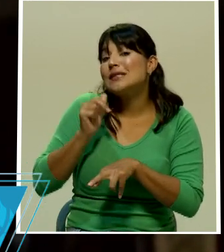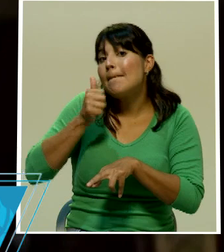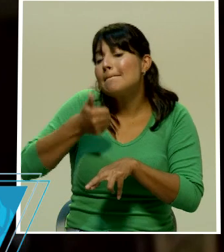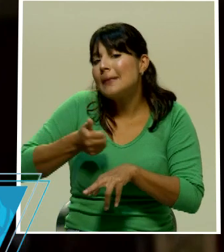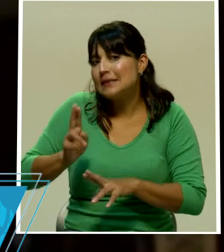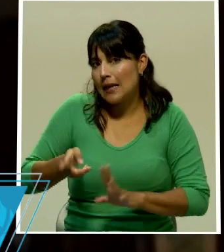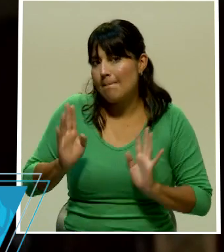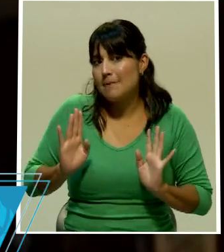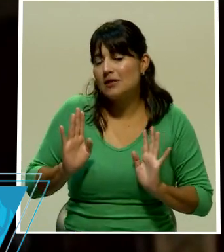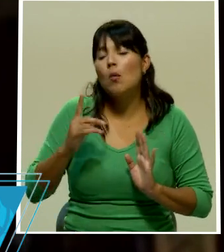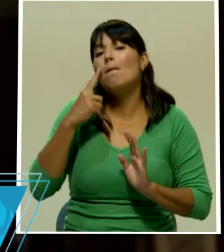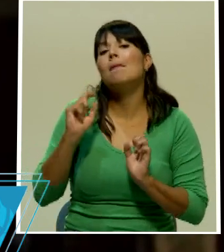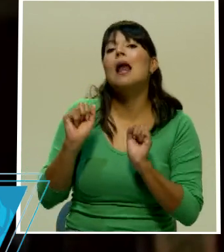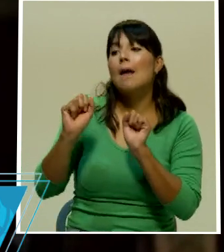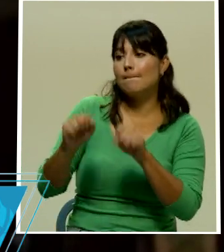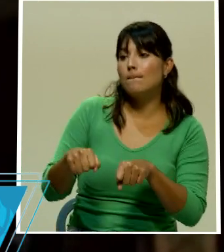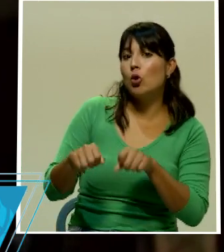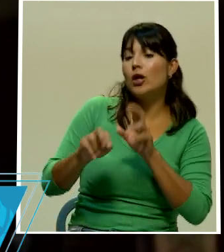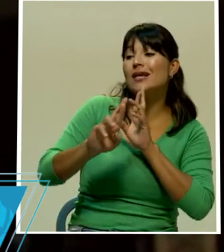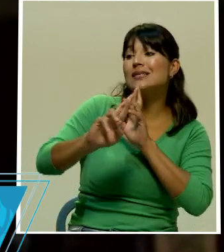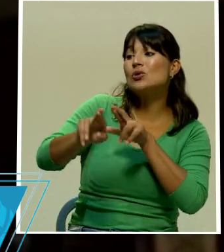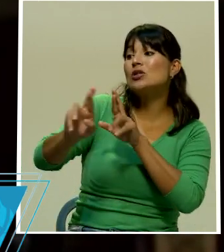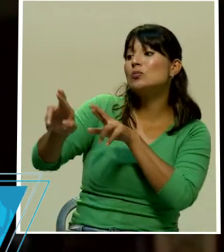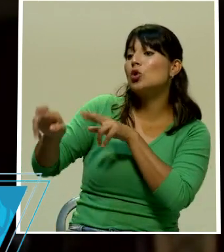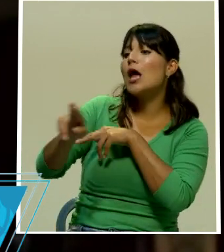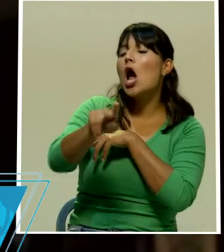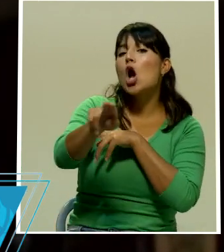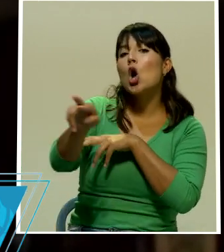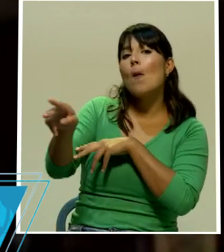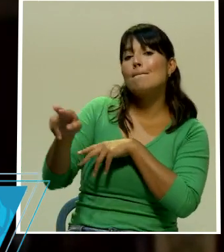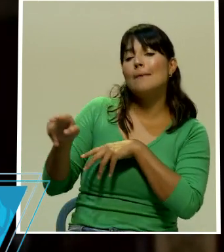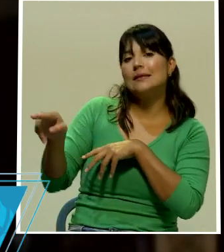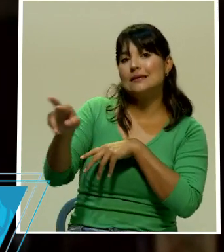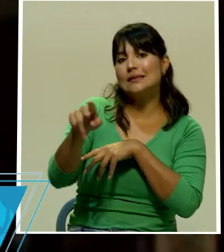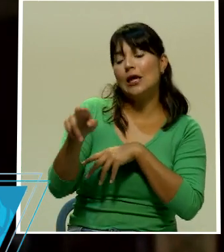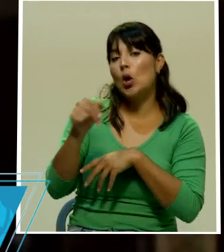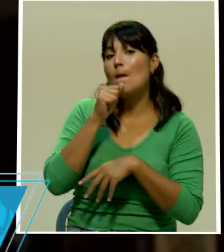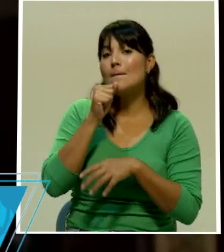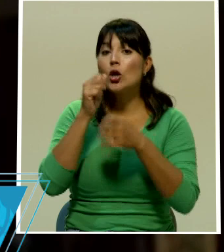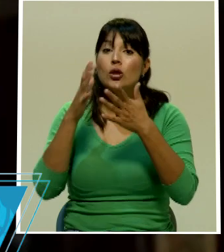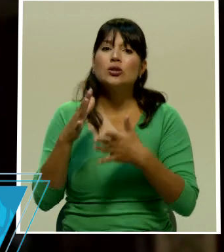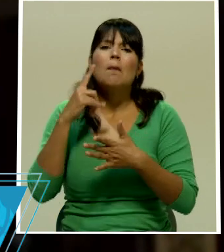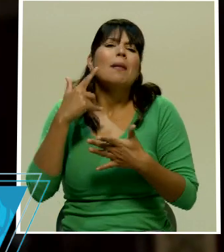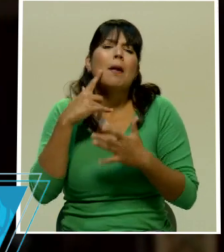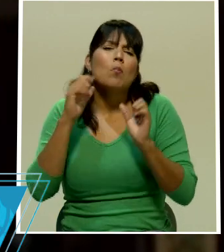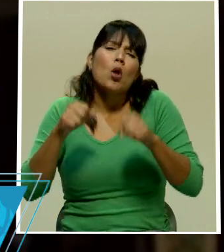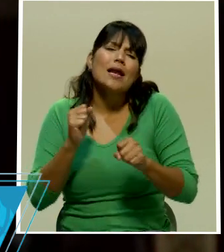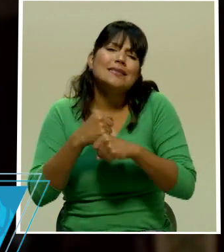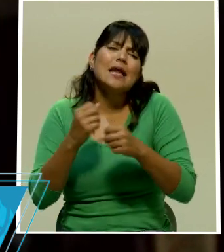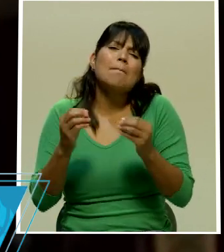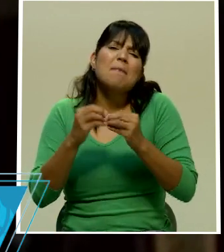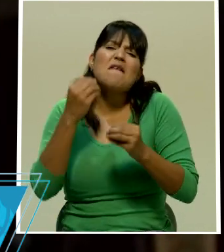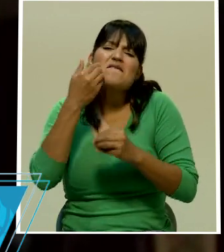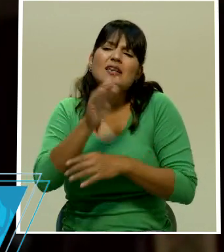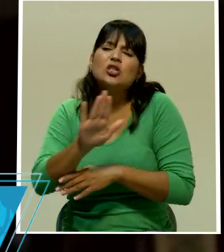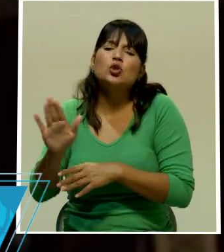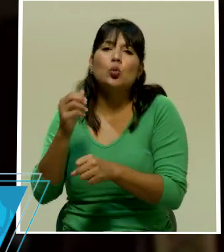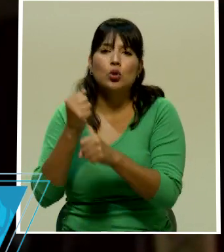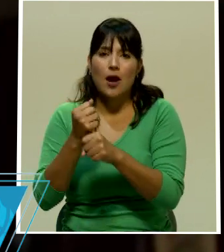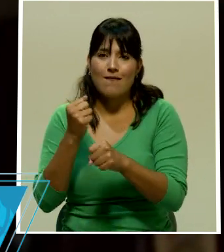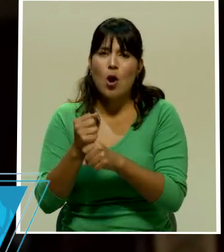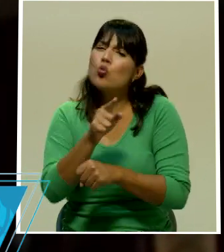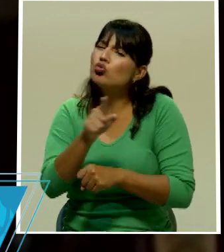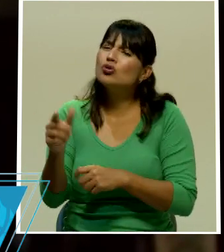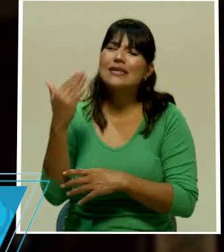entregarles a todos los compañeros y miembros de la prensa pues para facilitar su labor usted sabe que yo he sido un